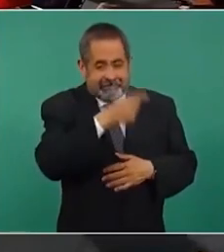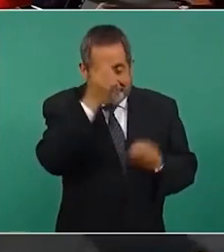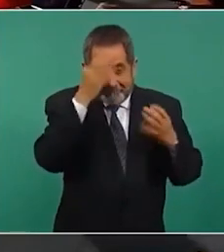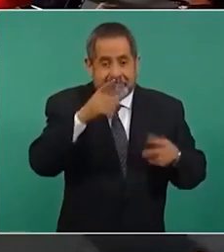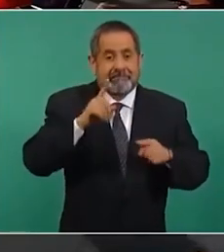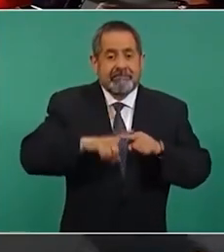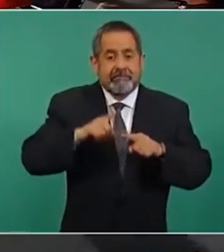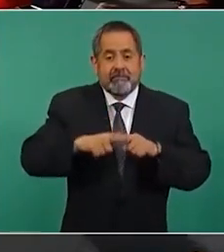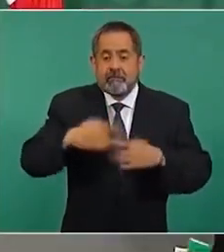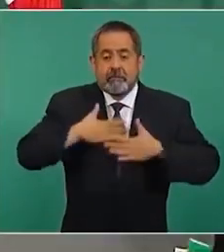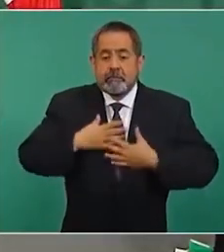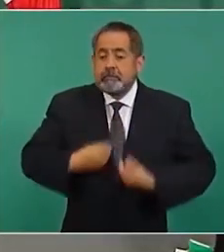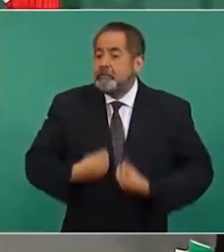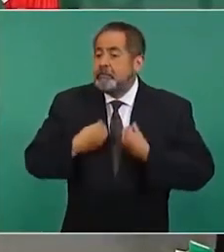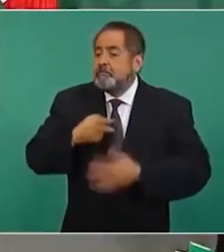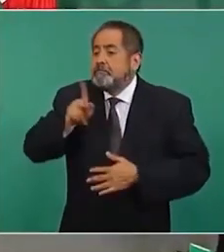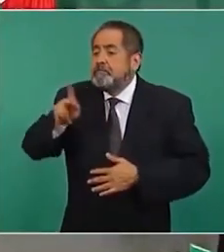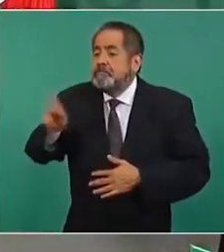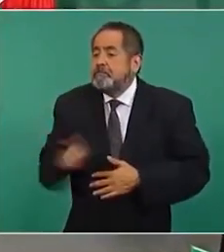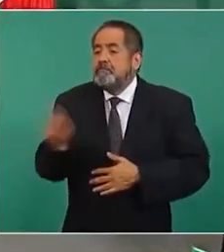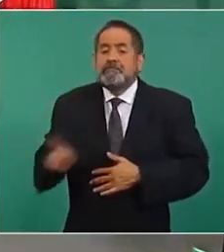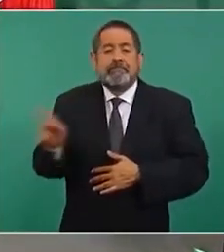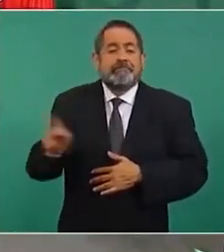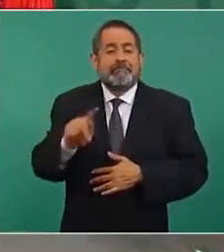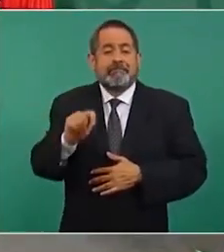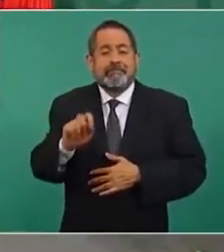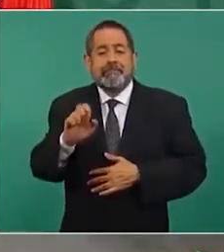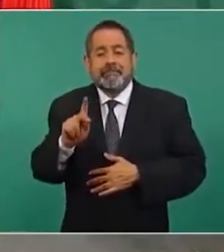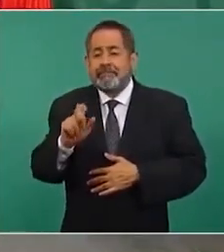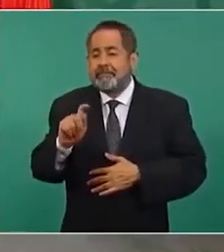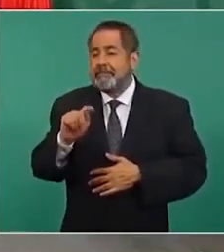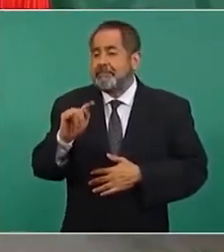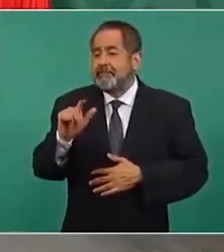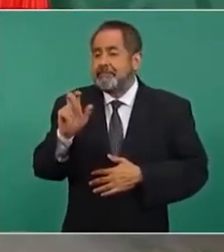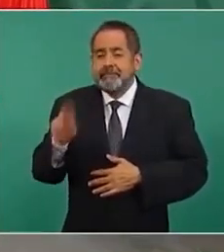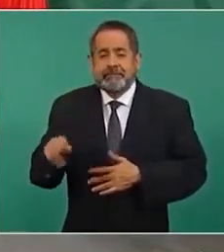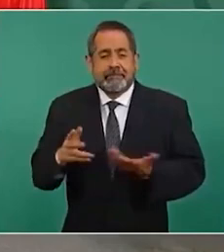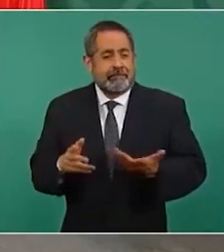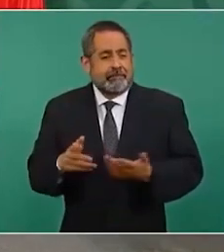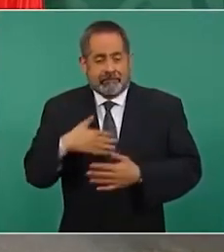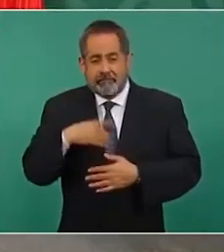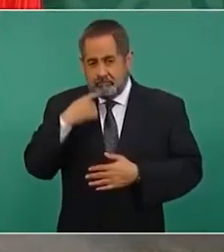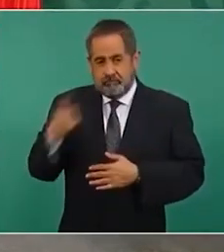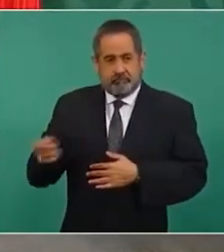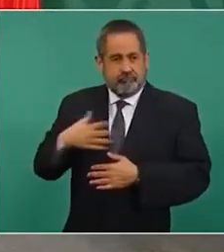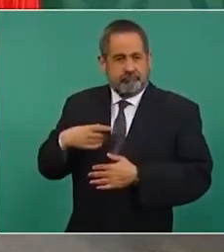de Tepetitán y como le digo a mis hijos este